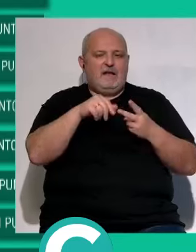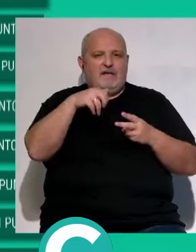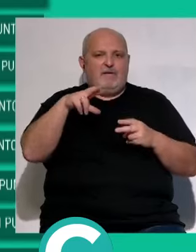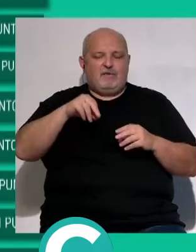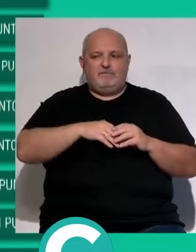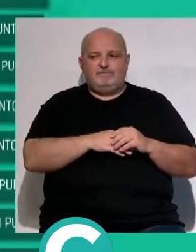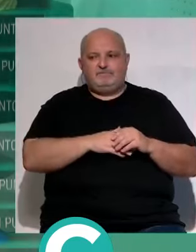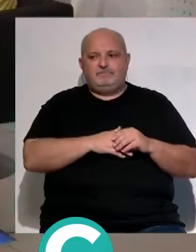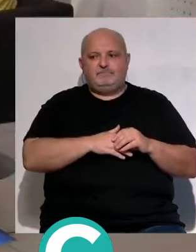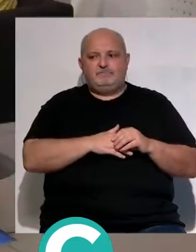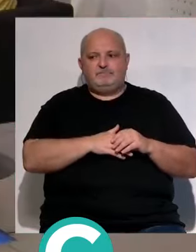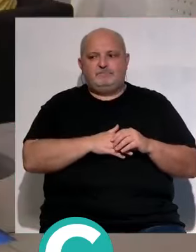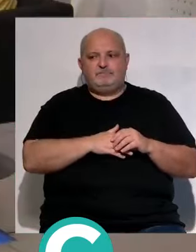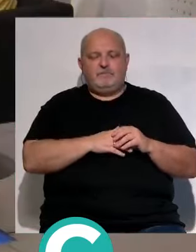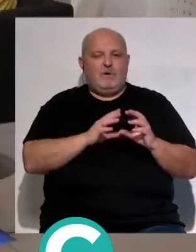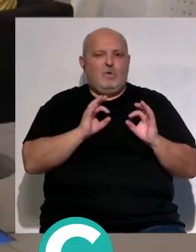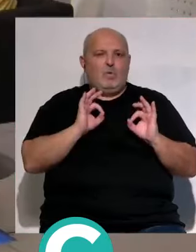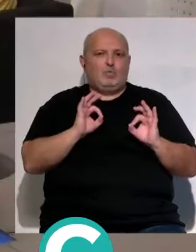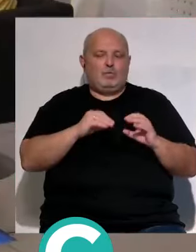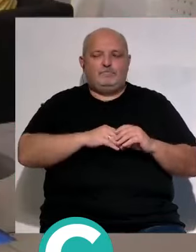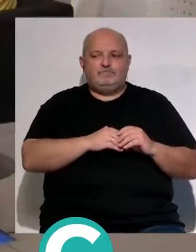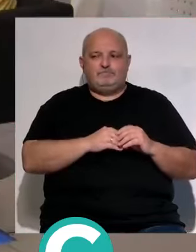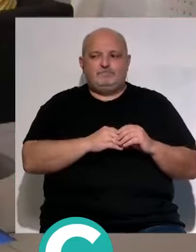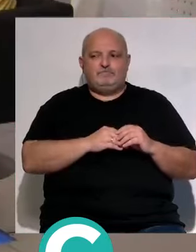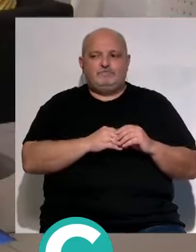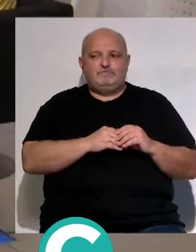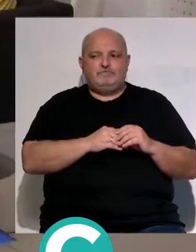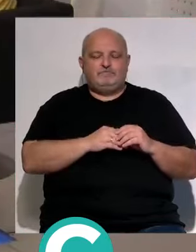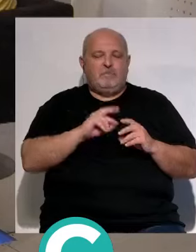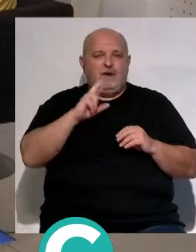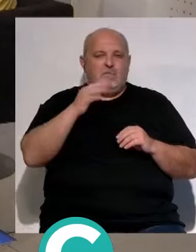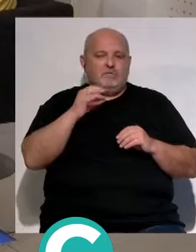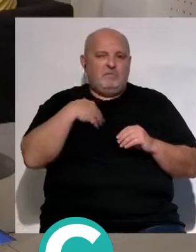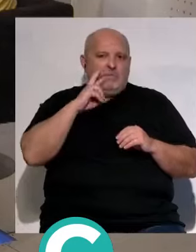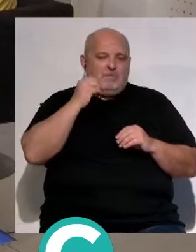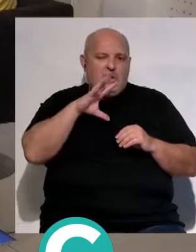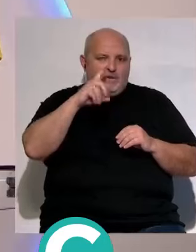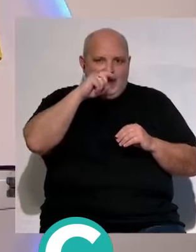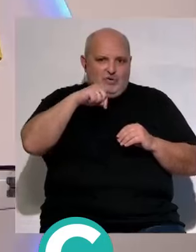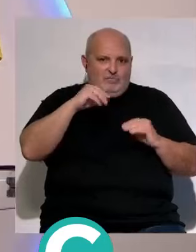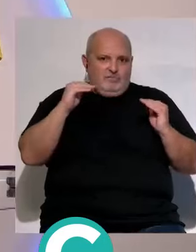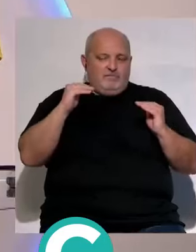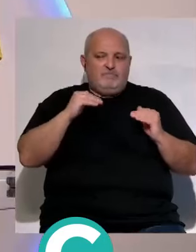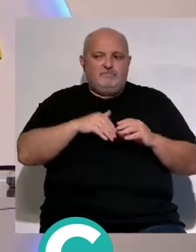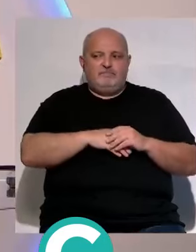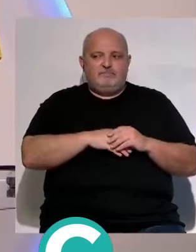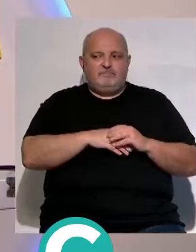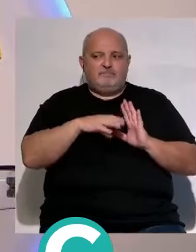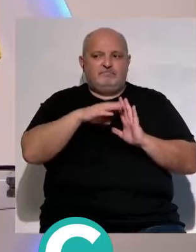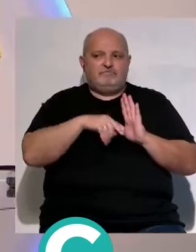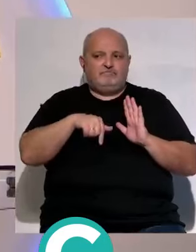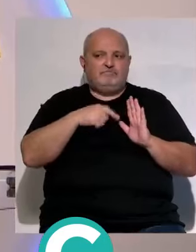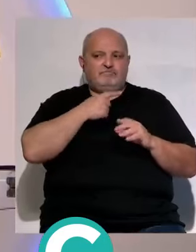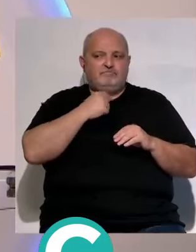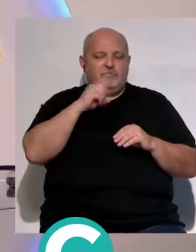Rubén Navarro justo yo lo veo justo Cris Ramos para mí el mejor detalle el de la mesa ¿no? nos ha gustado